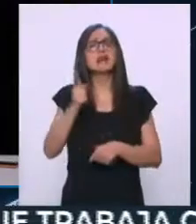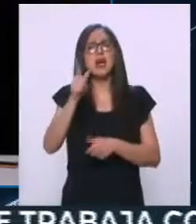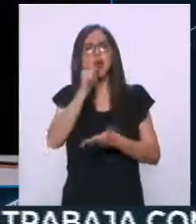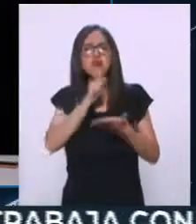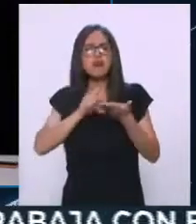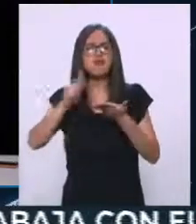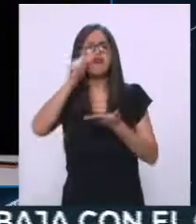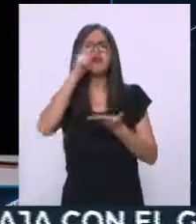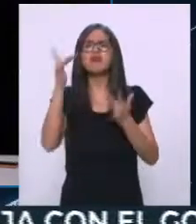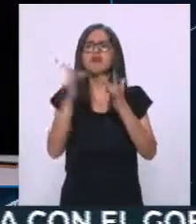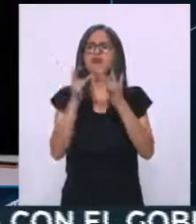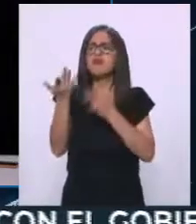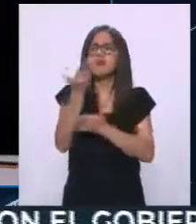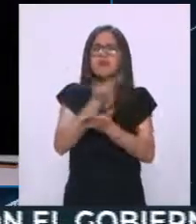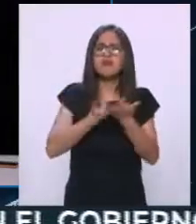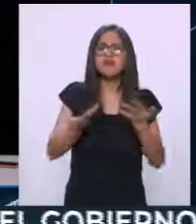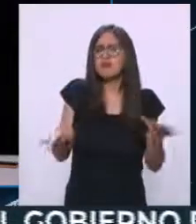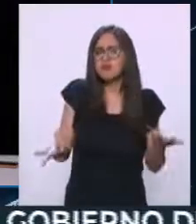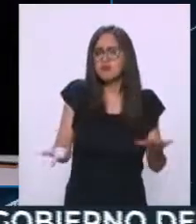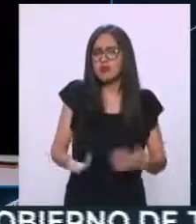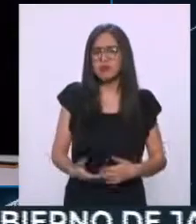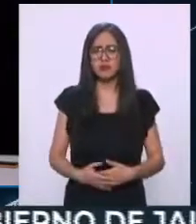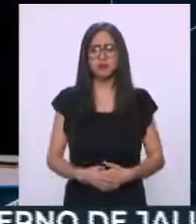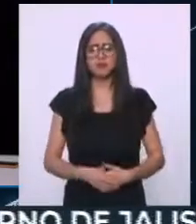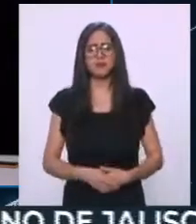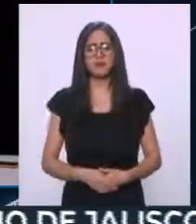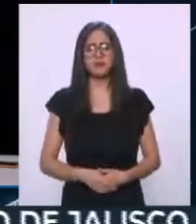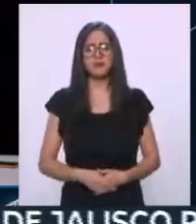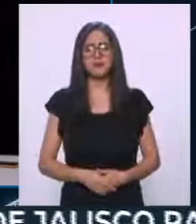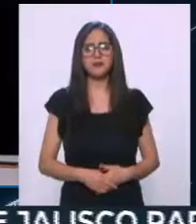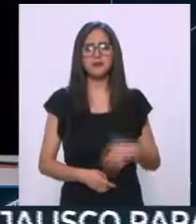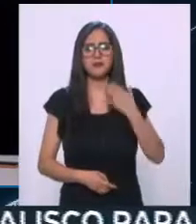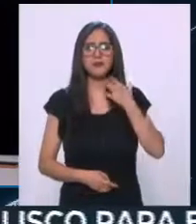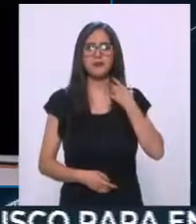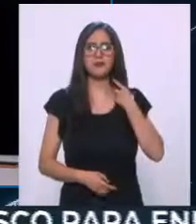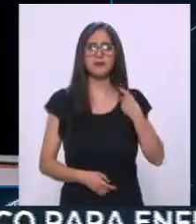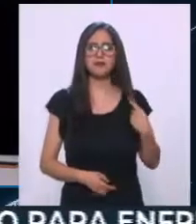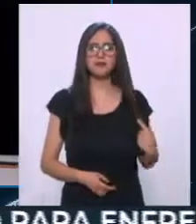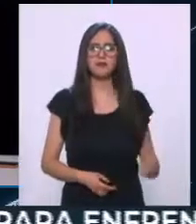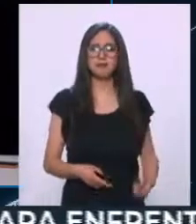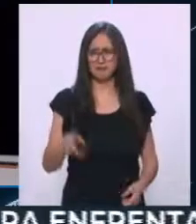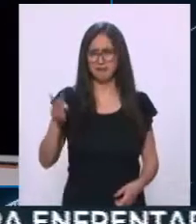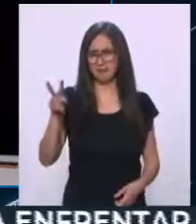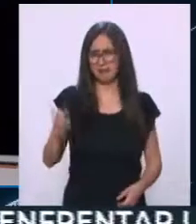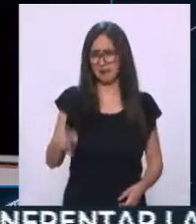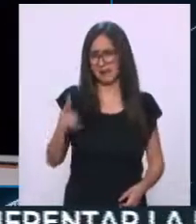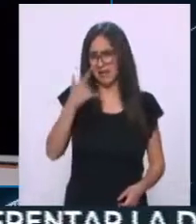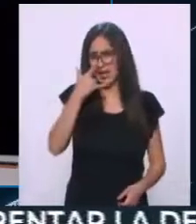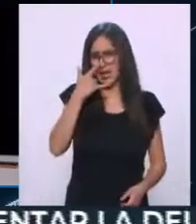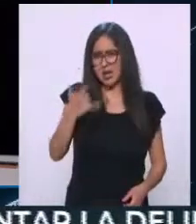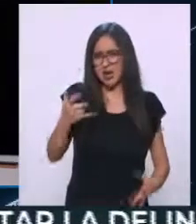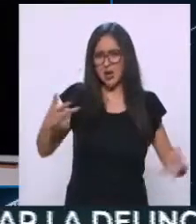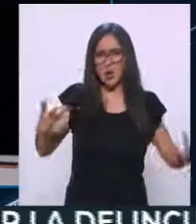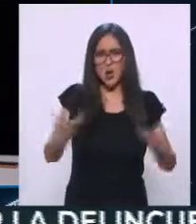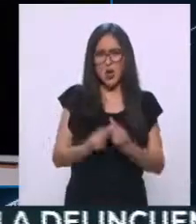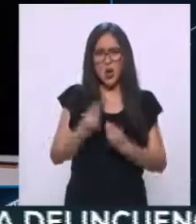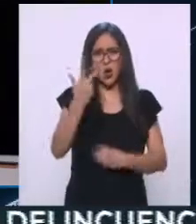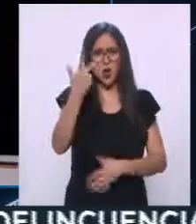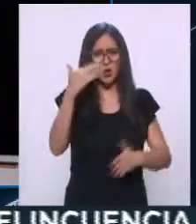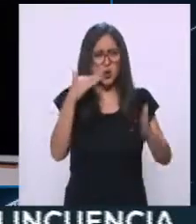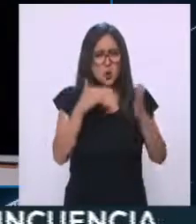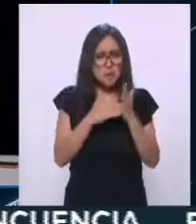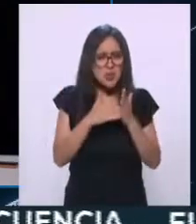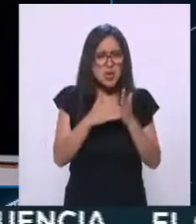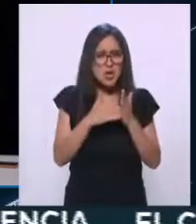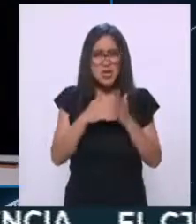Pues es que es justamente lo que extraña y lo que no se vale. O sea, esta carta está siendo difundida por más de 8 mil mensajes que no